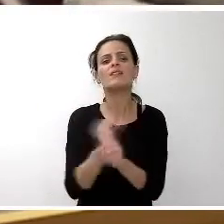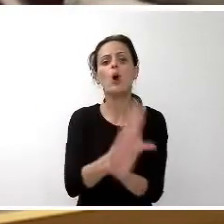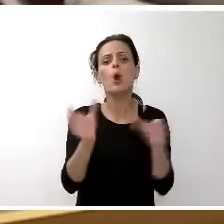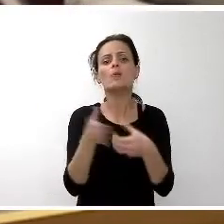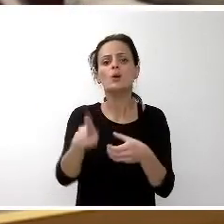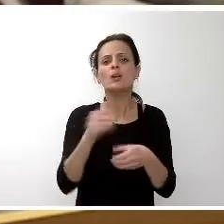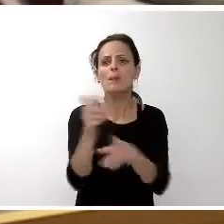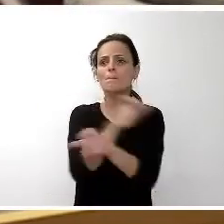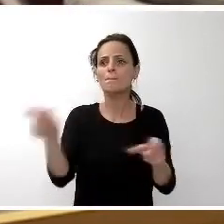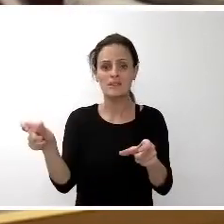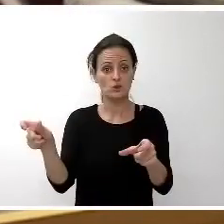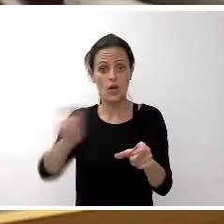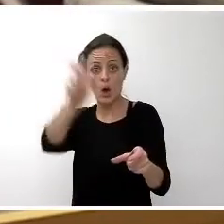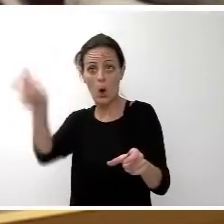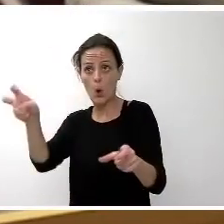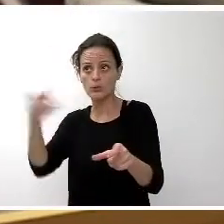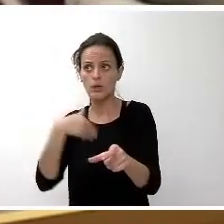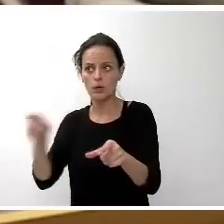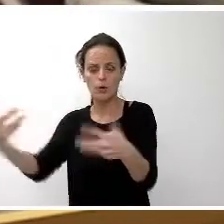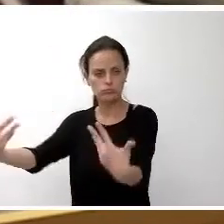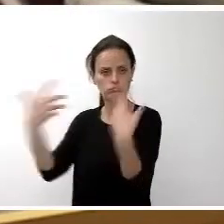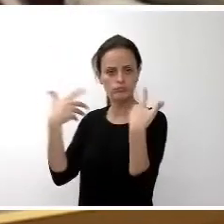asesoramiento de las personas que buscan el bien común.